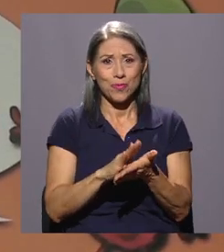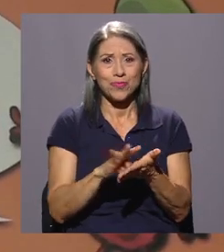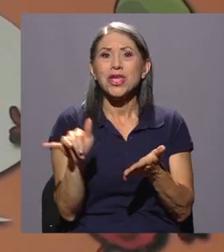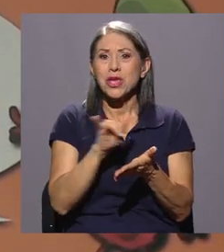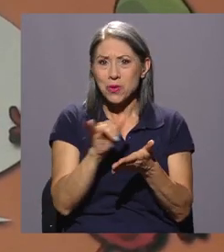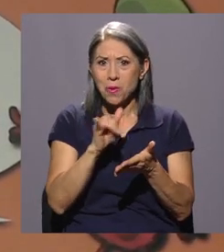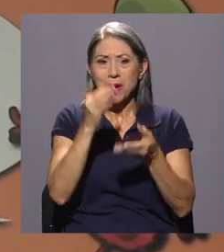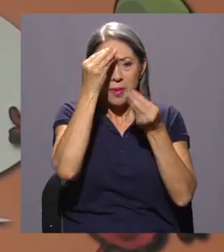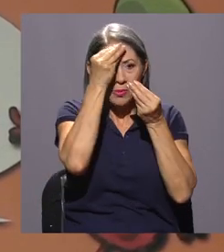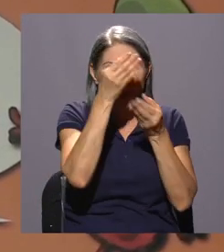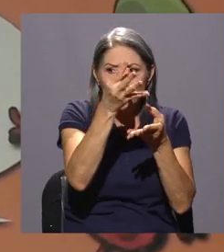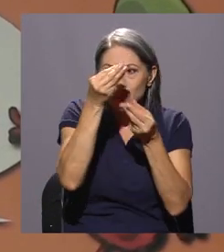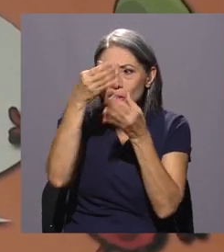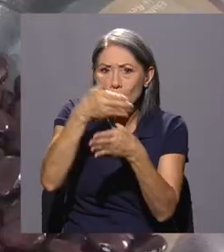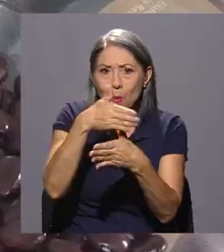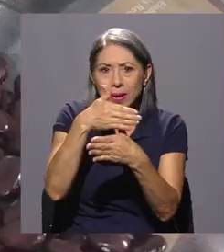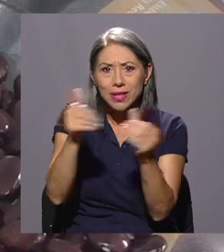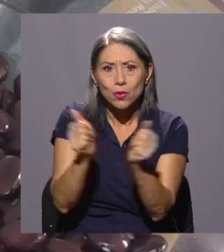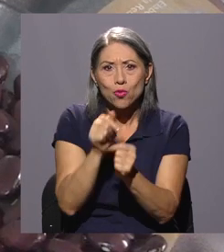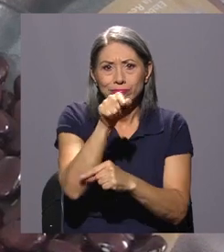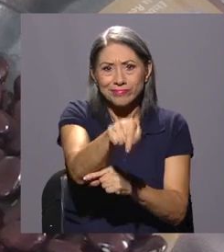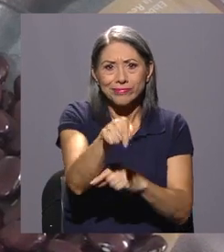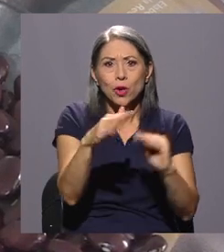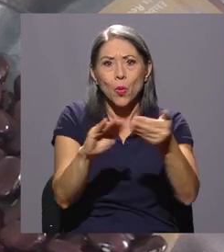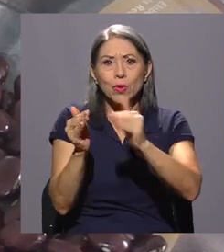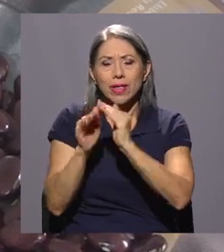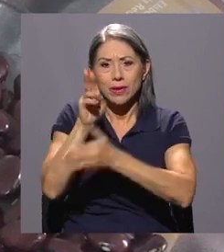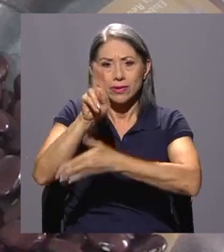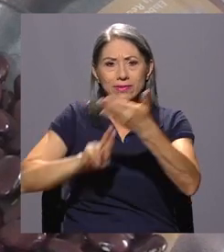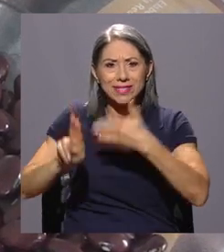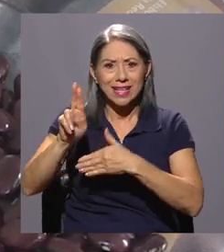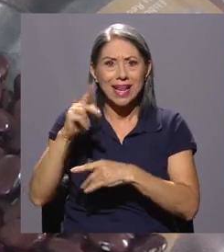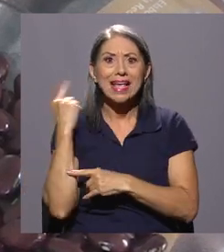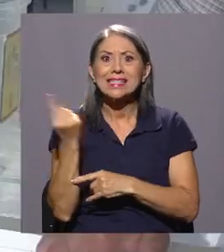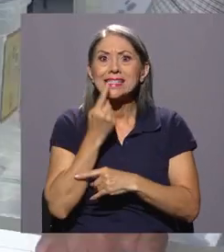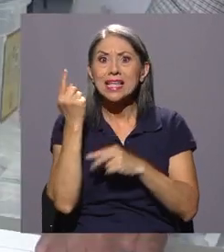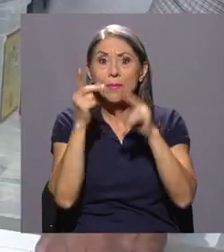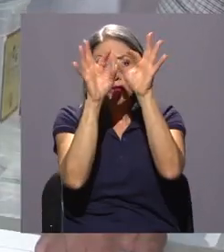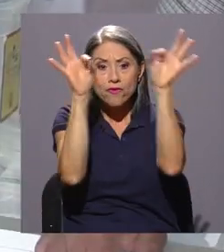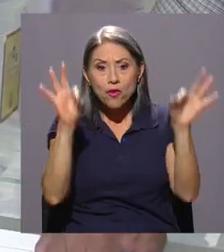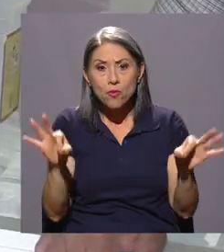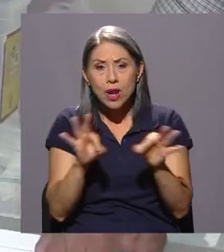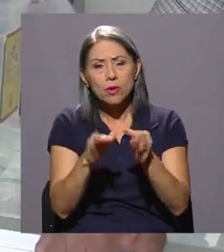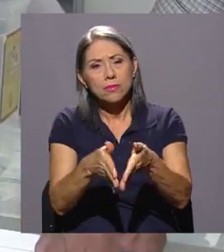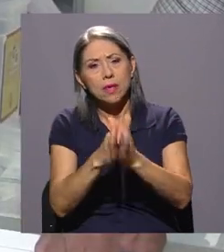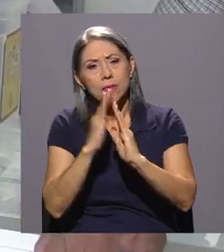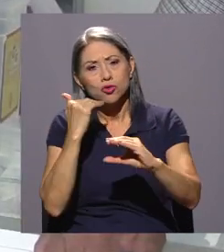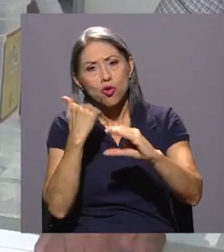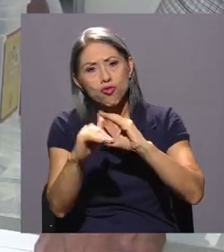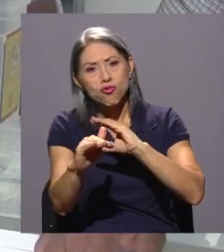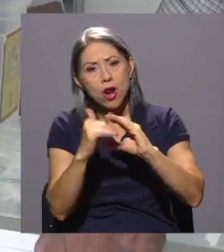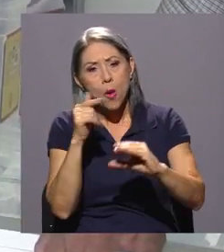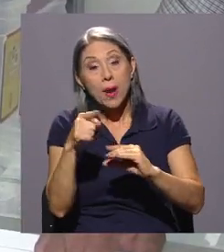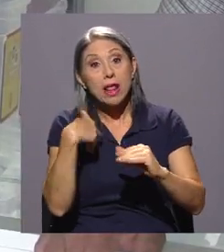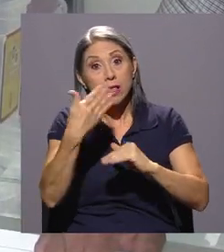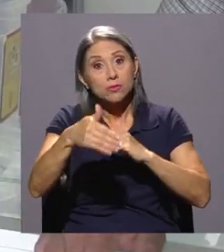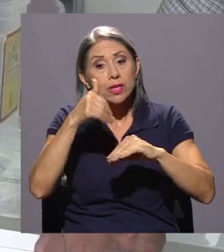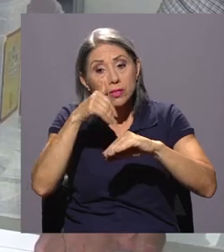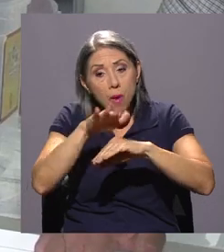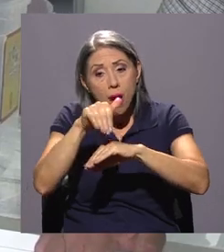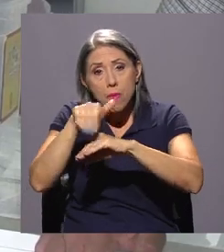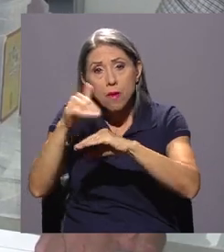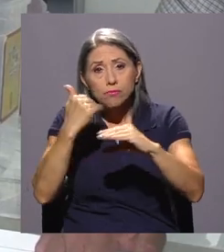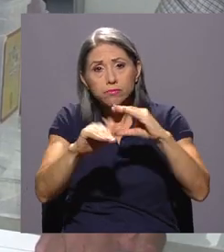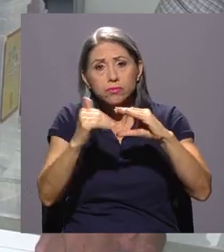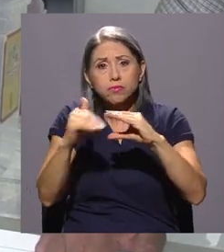socializar igual con la comunidad universitaria, por eso es que les hemos pedido los formularios siempre el correo electrónico para mantenerlos al tanto también de cómo